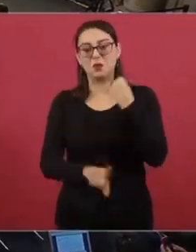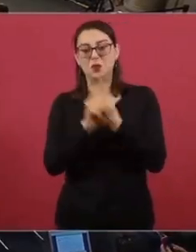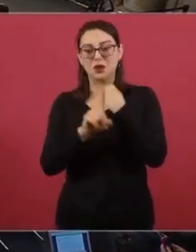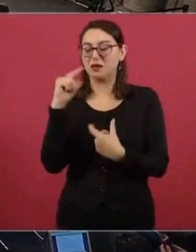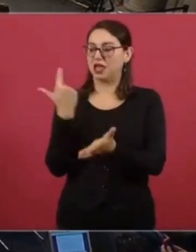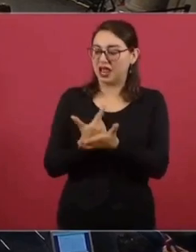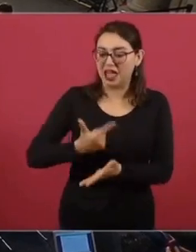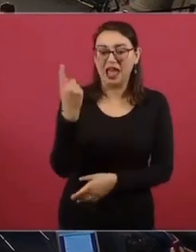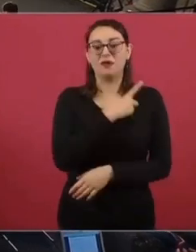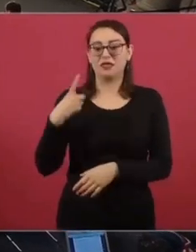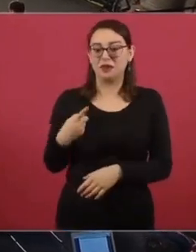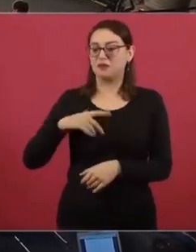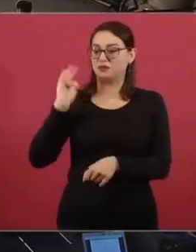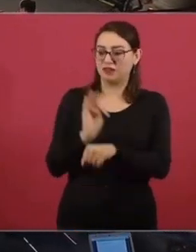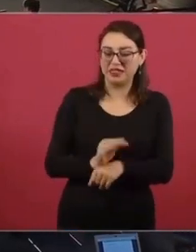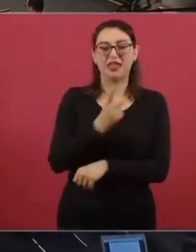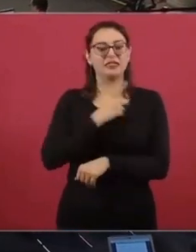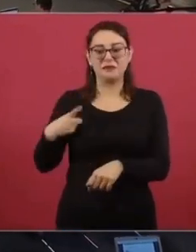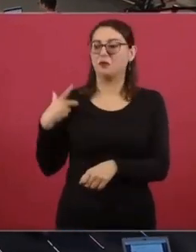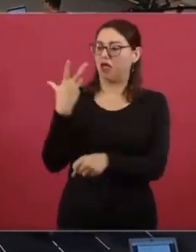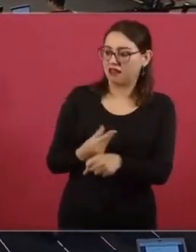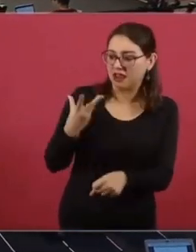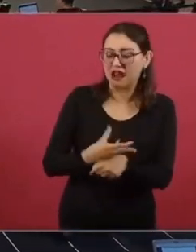nacionales y qué teníamos que hacer.